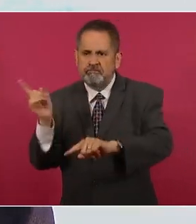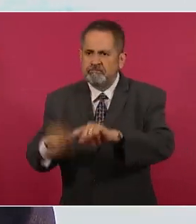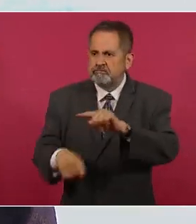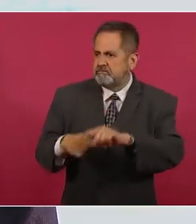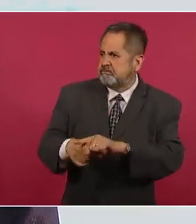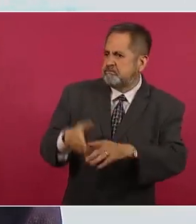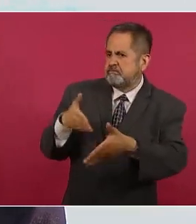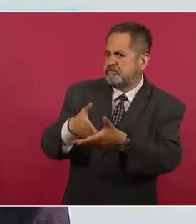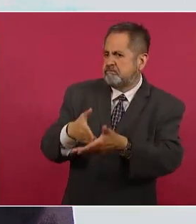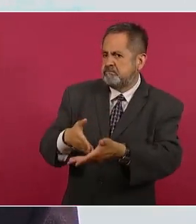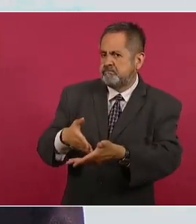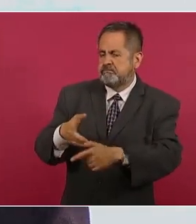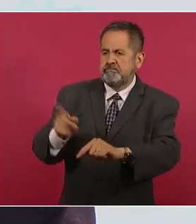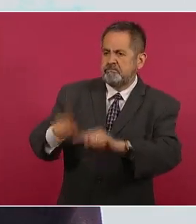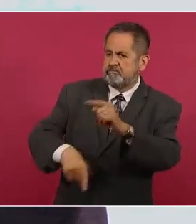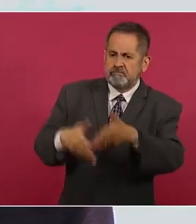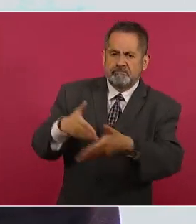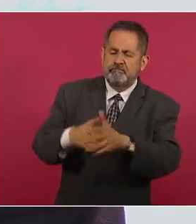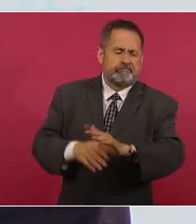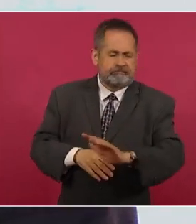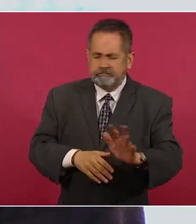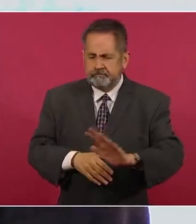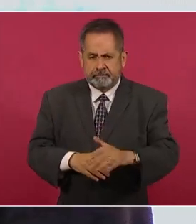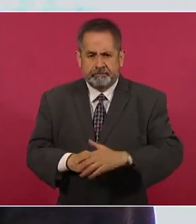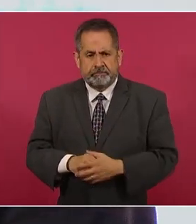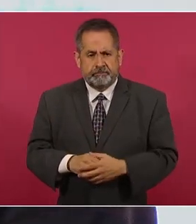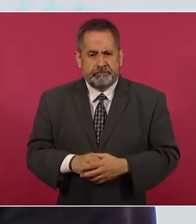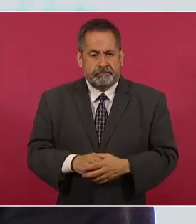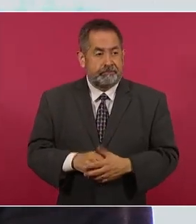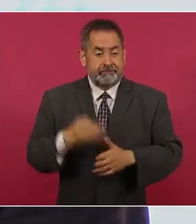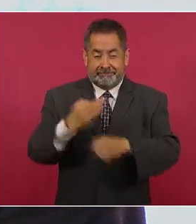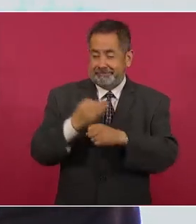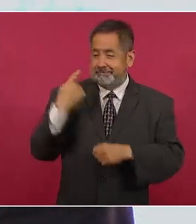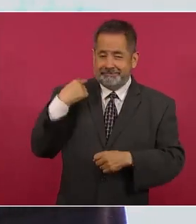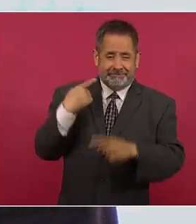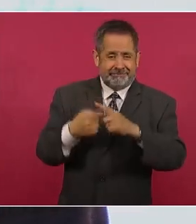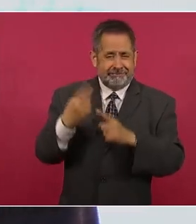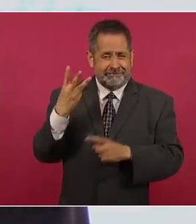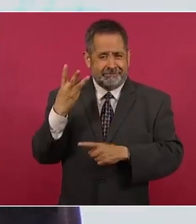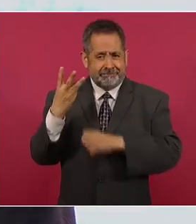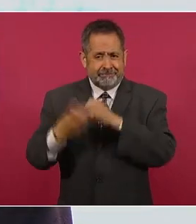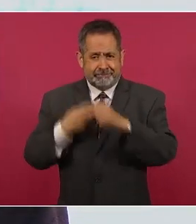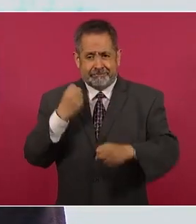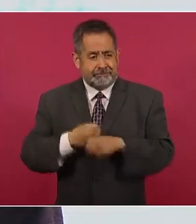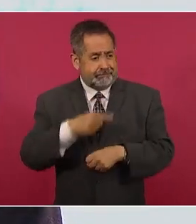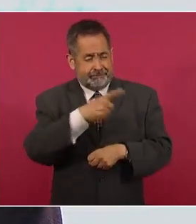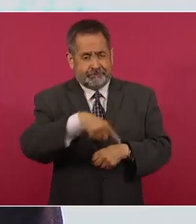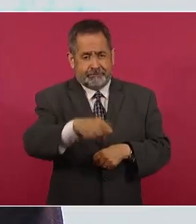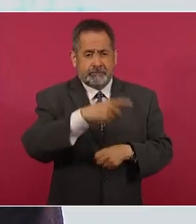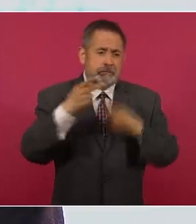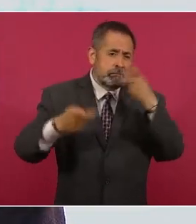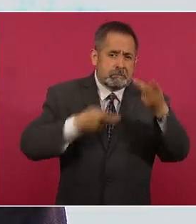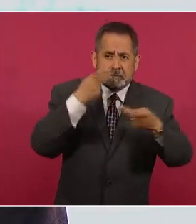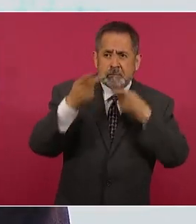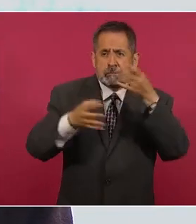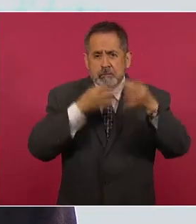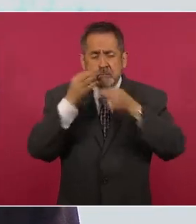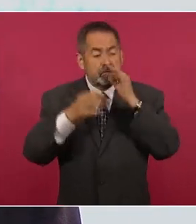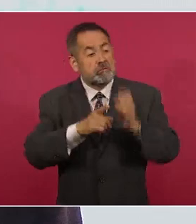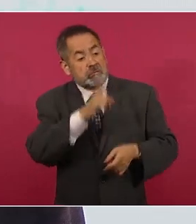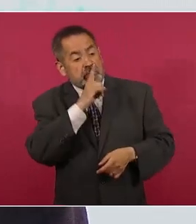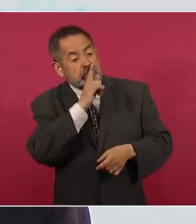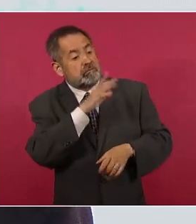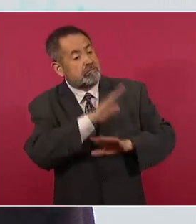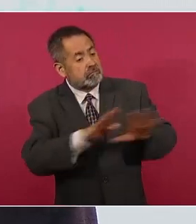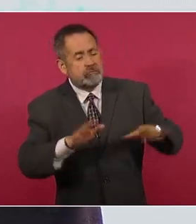En estos tres años, ningún comunicador ha sido reprimido por el gobierno federal ni se ha perseguido a ningún partido